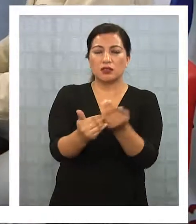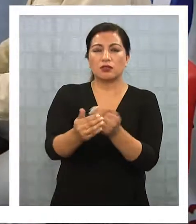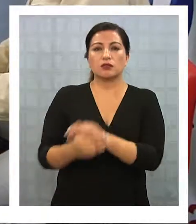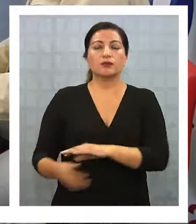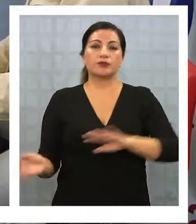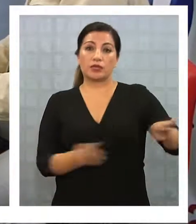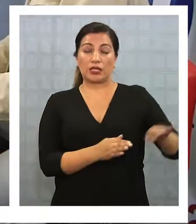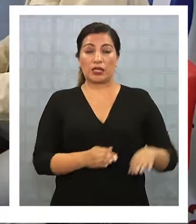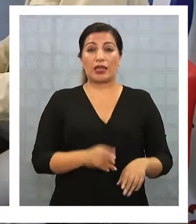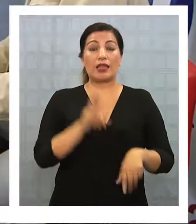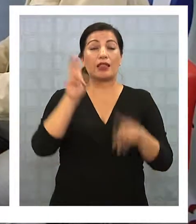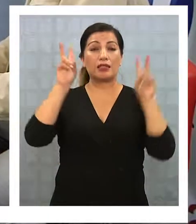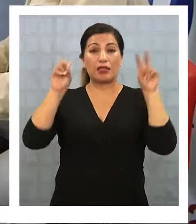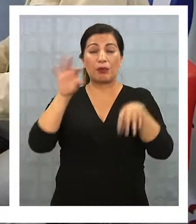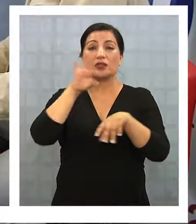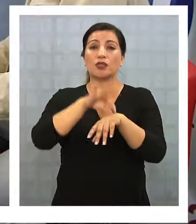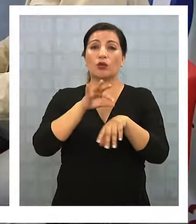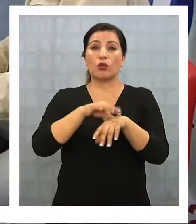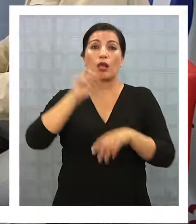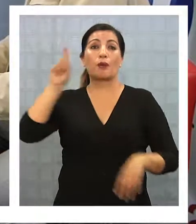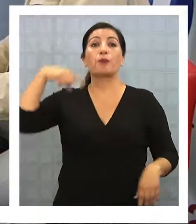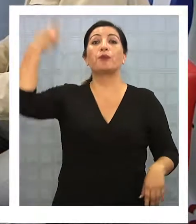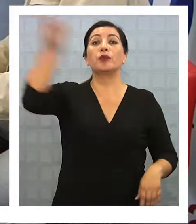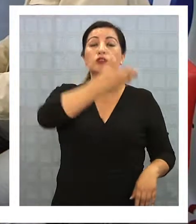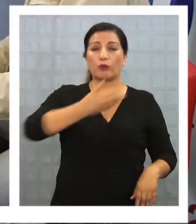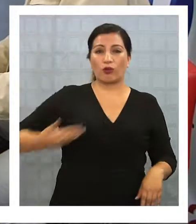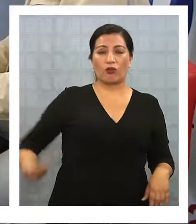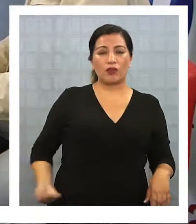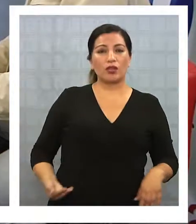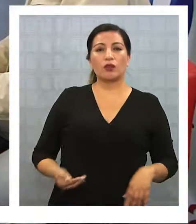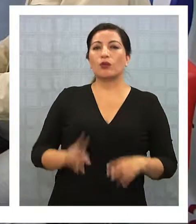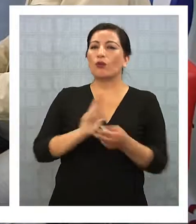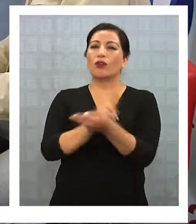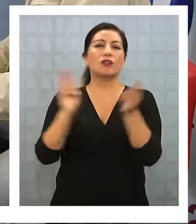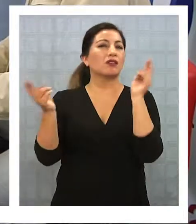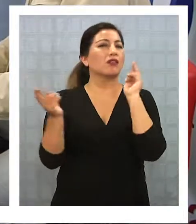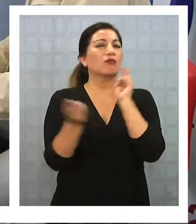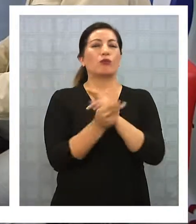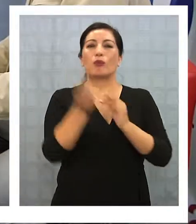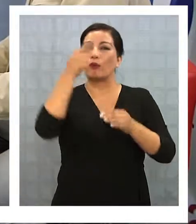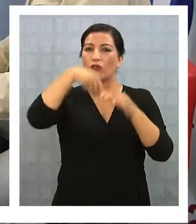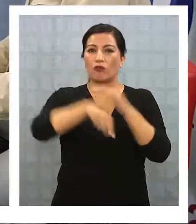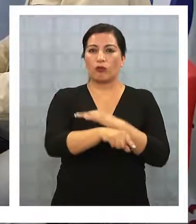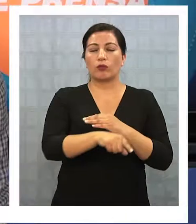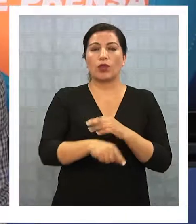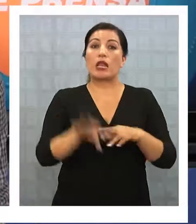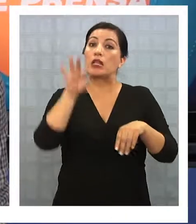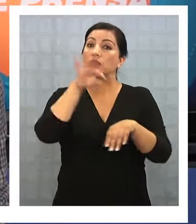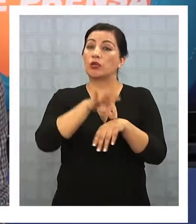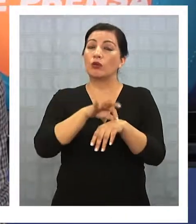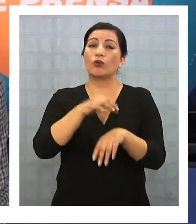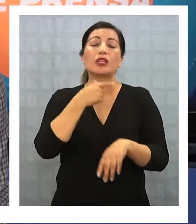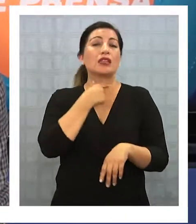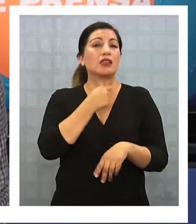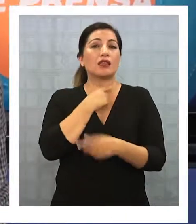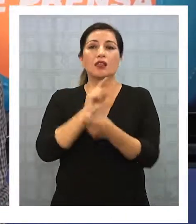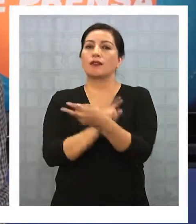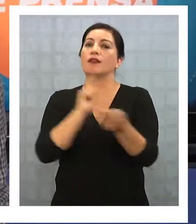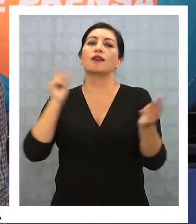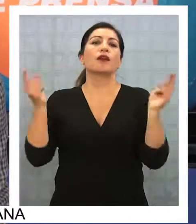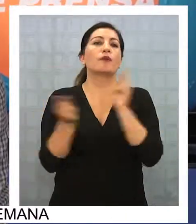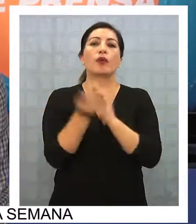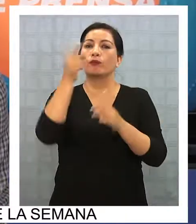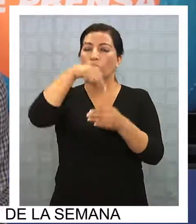aparte donde yo creo que el próximo gobierno tiene que hacer una reforma profunda eso es para otra reflexión pero salud requiere una reforma profunda